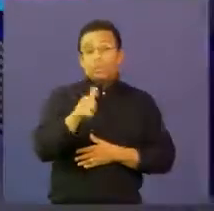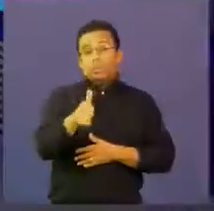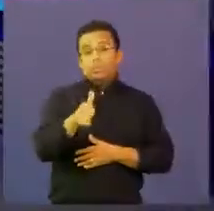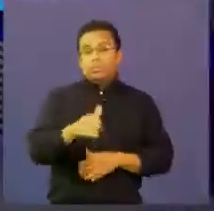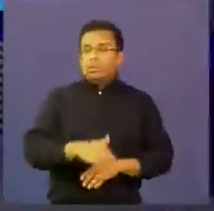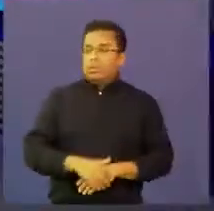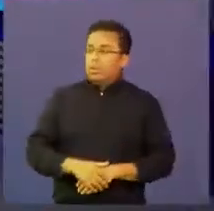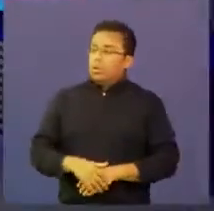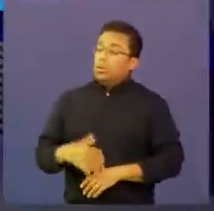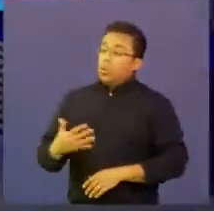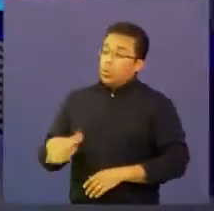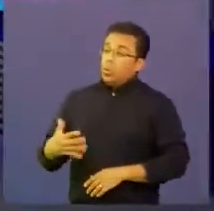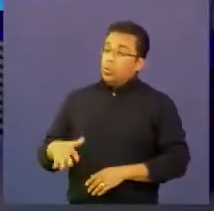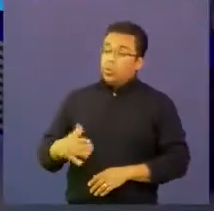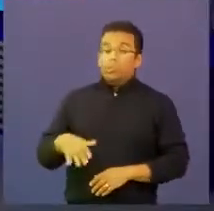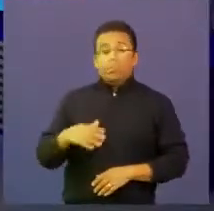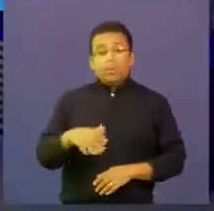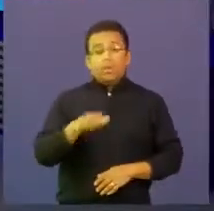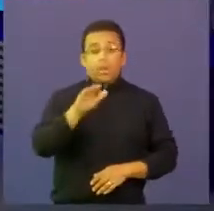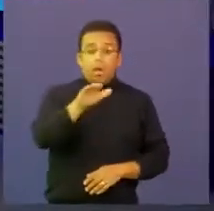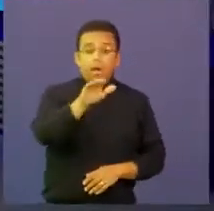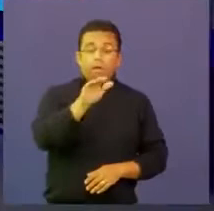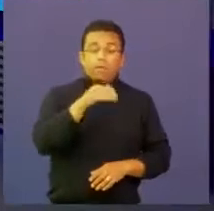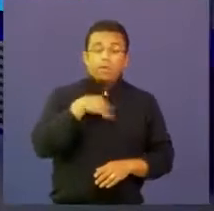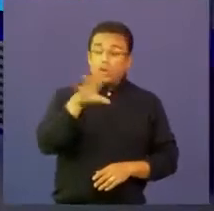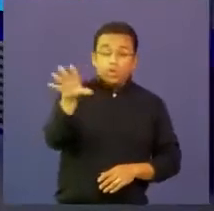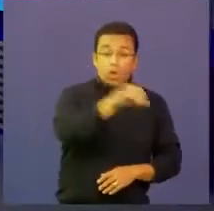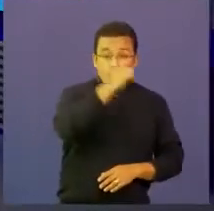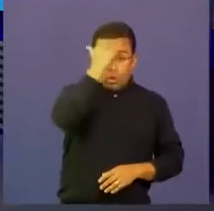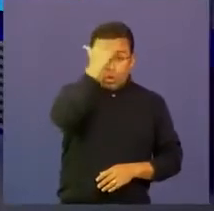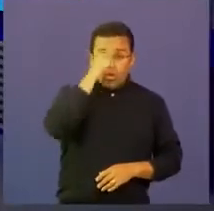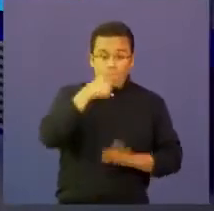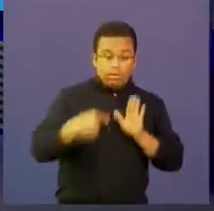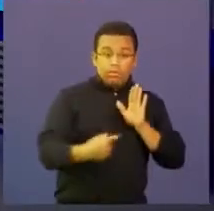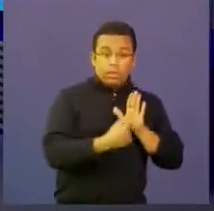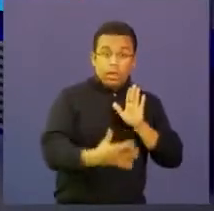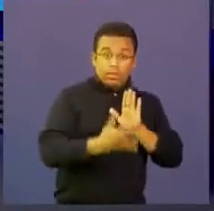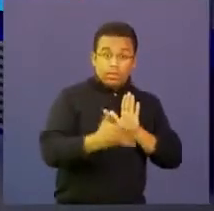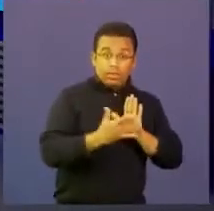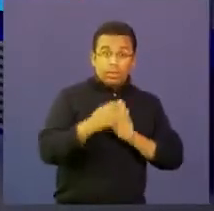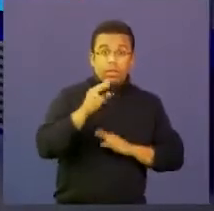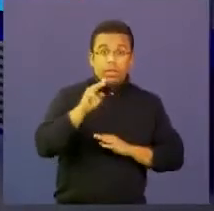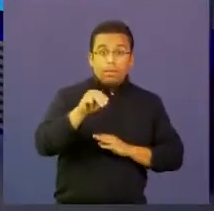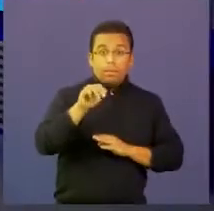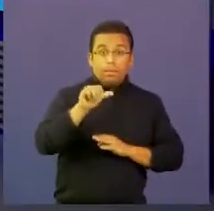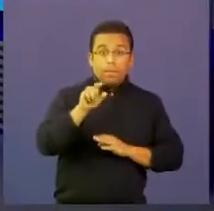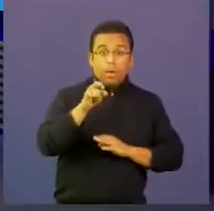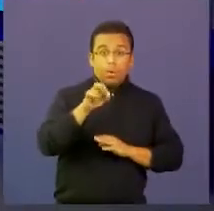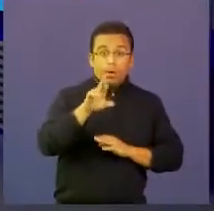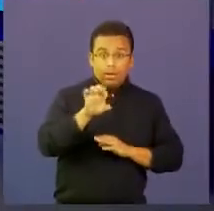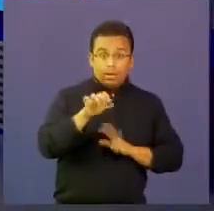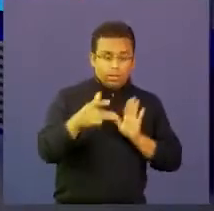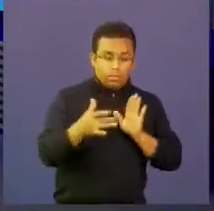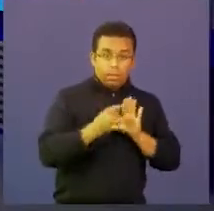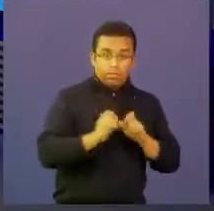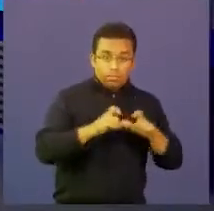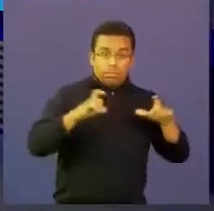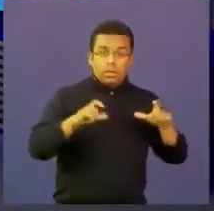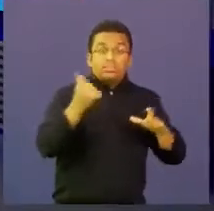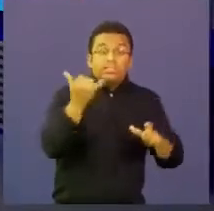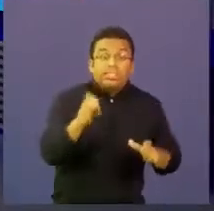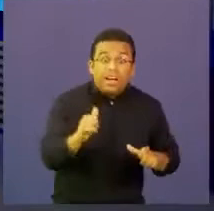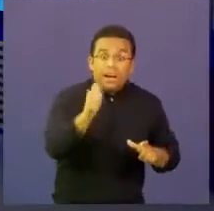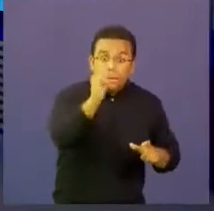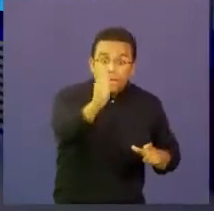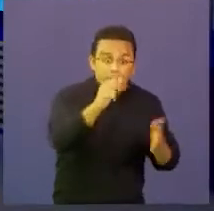todos los docentes, en todas las tabletas de computadores para educar, está Maguaré. Es una invitación a que todos lo abran. Ábranlo ya,